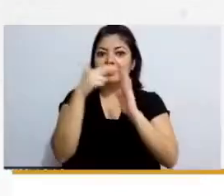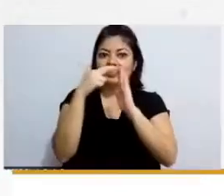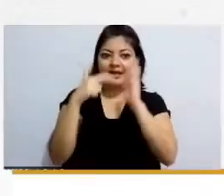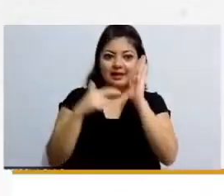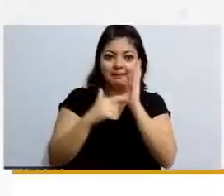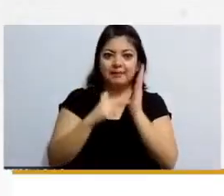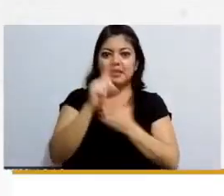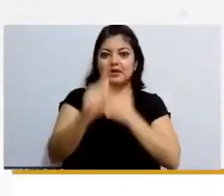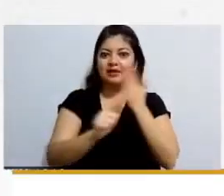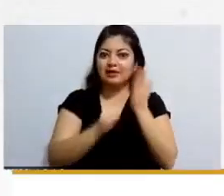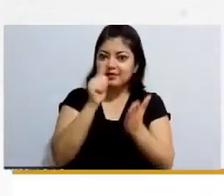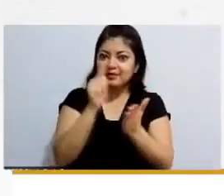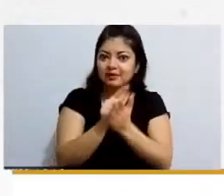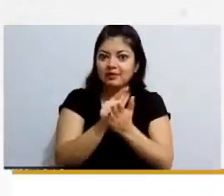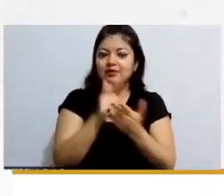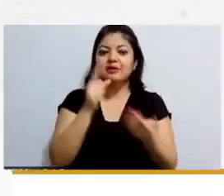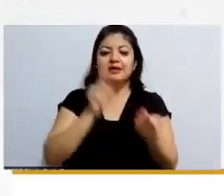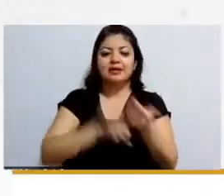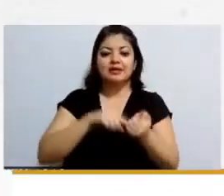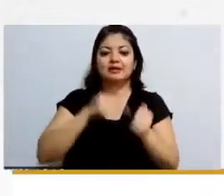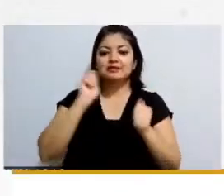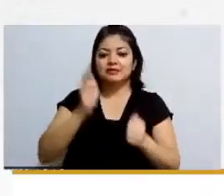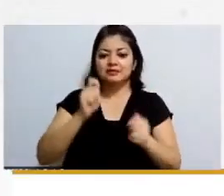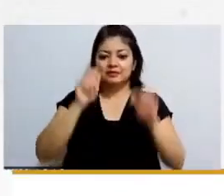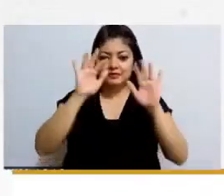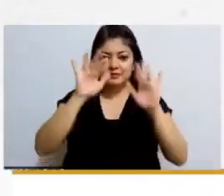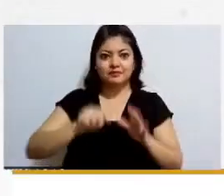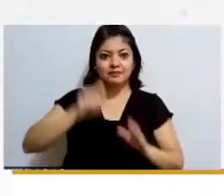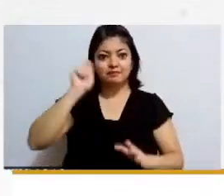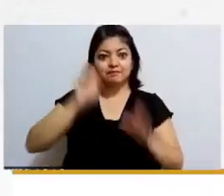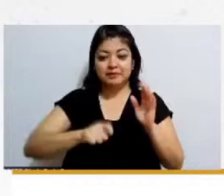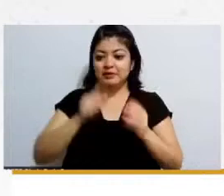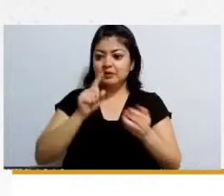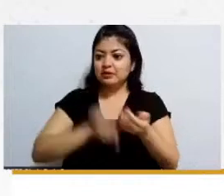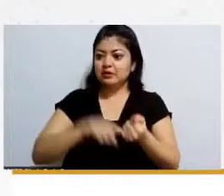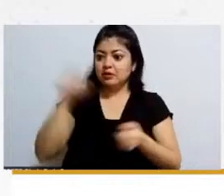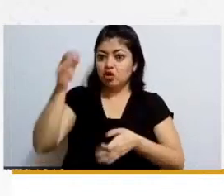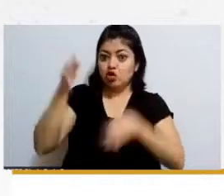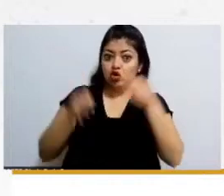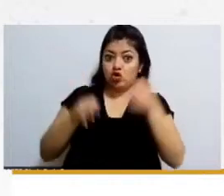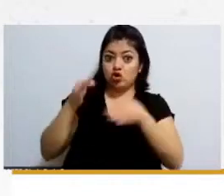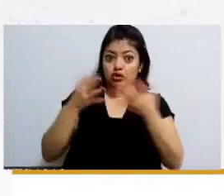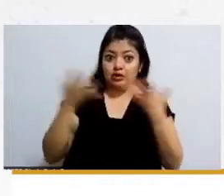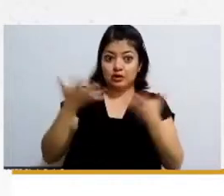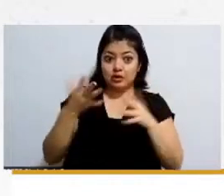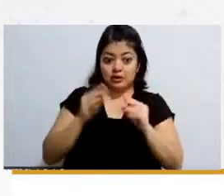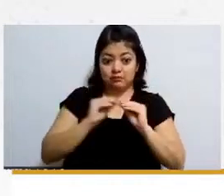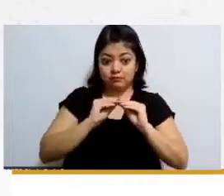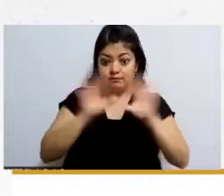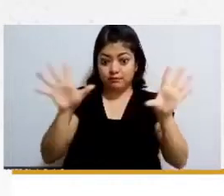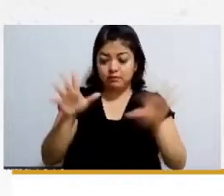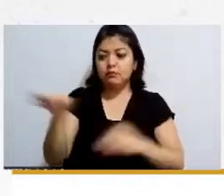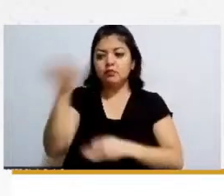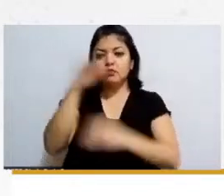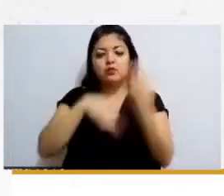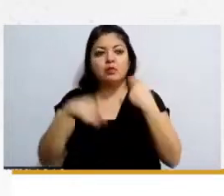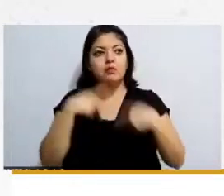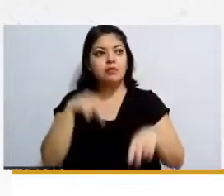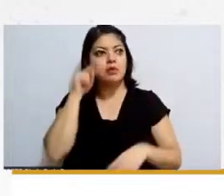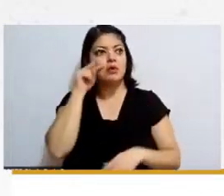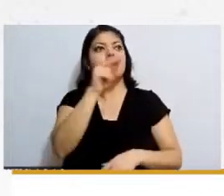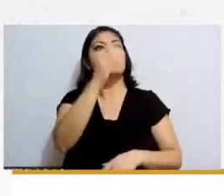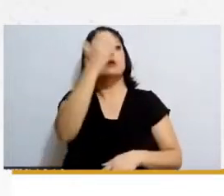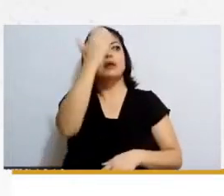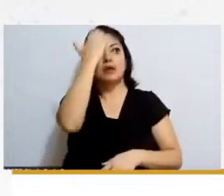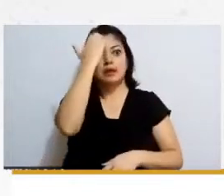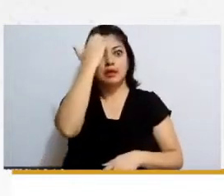todas estas, estas sentencias que está emitiendo la corte, la, la sociedad las conozca y no solamente